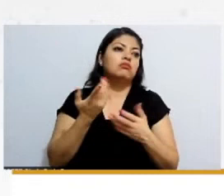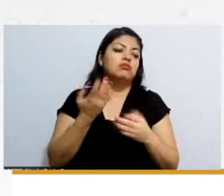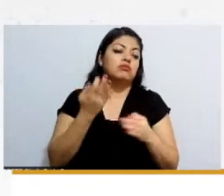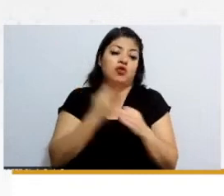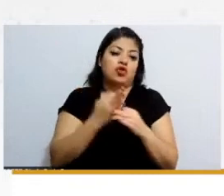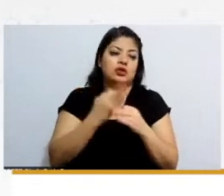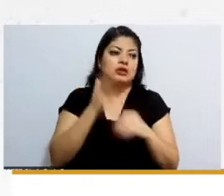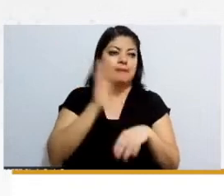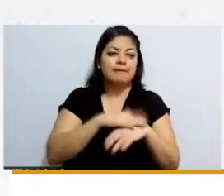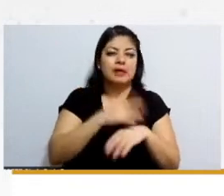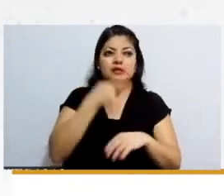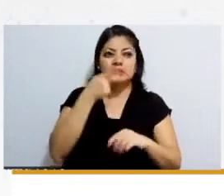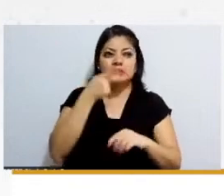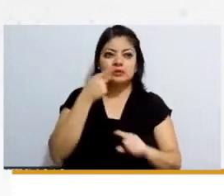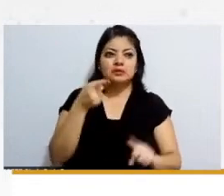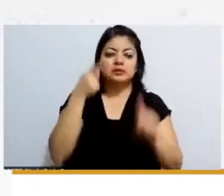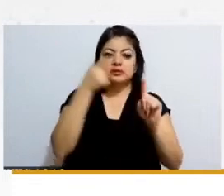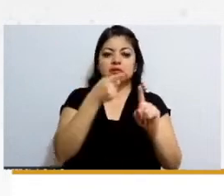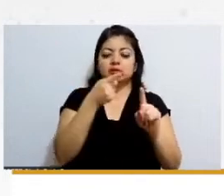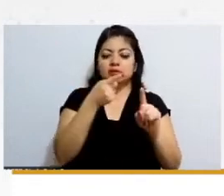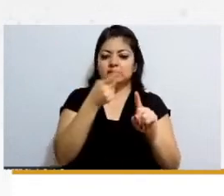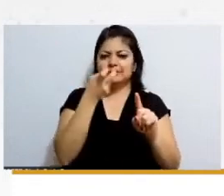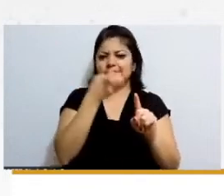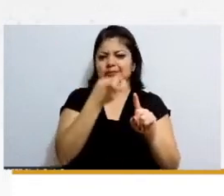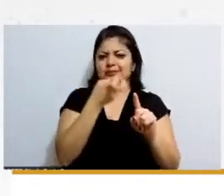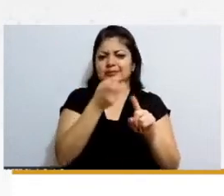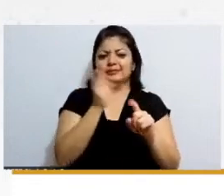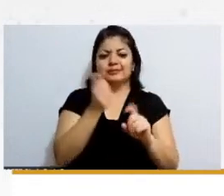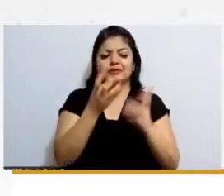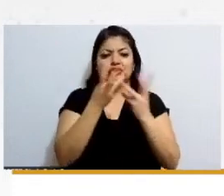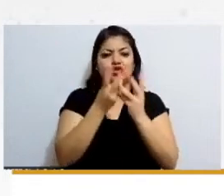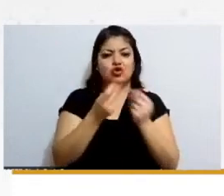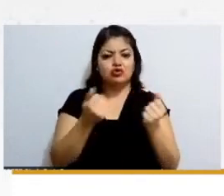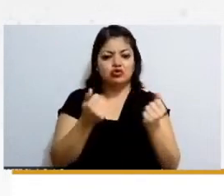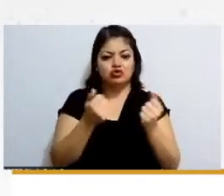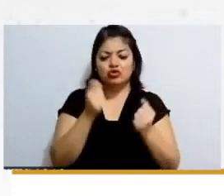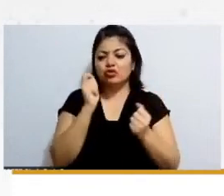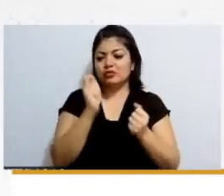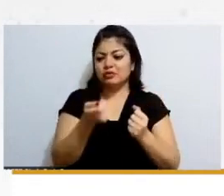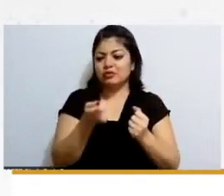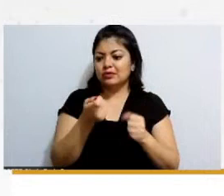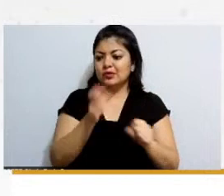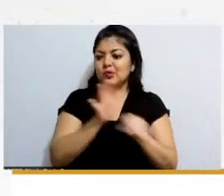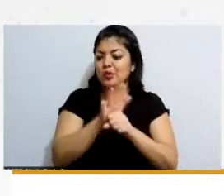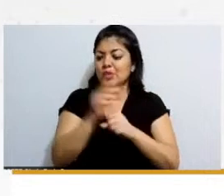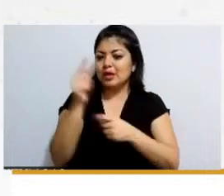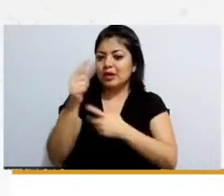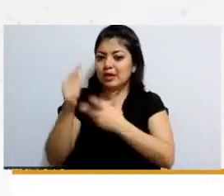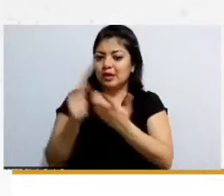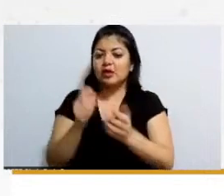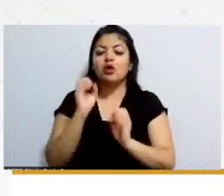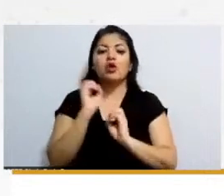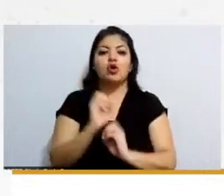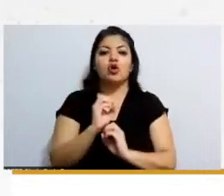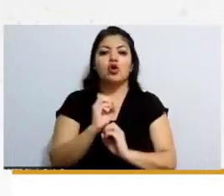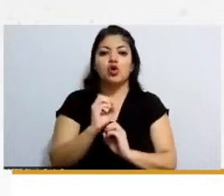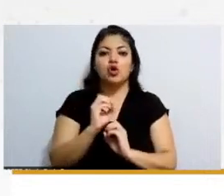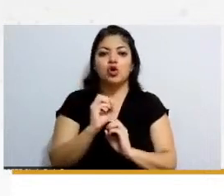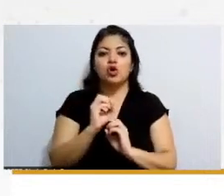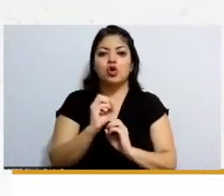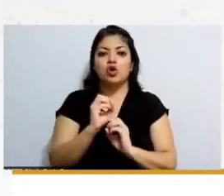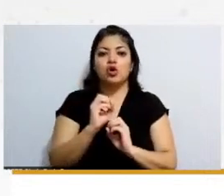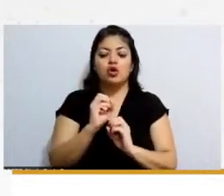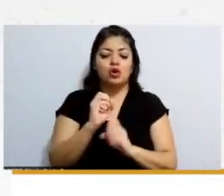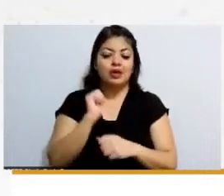también viene a solucionar otro tipo de soluciones o esta situación se está dando por